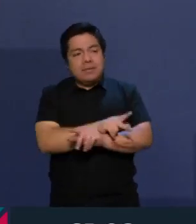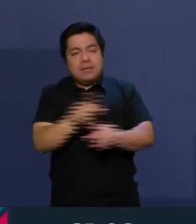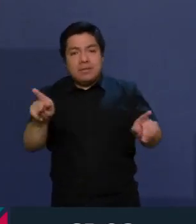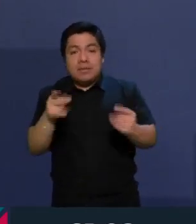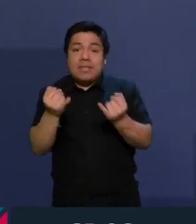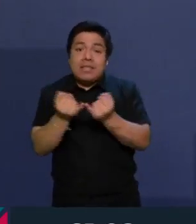al pueblo.